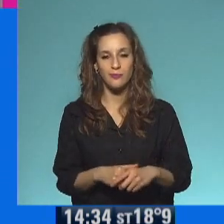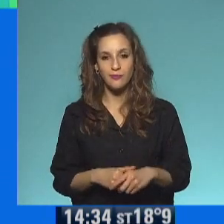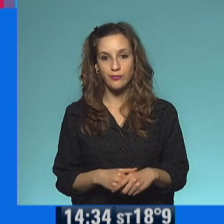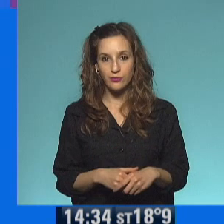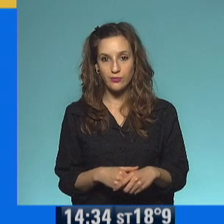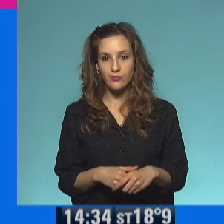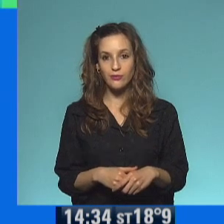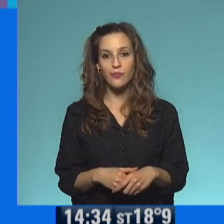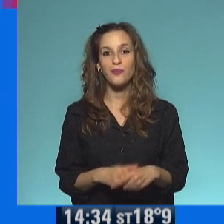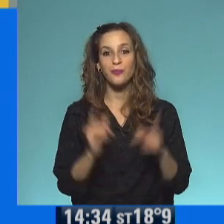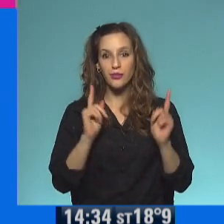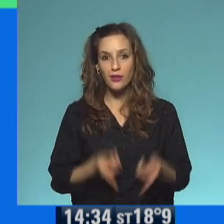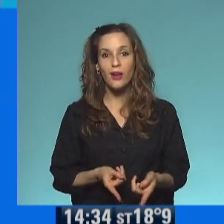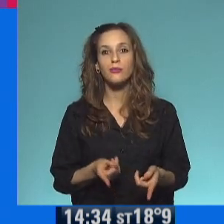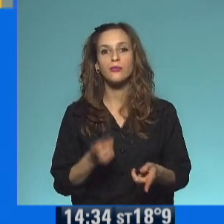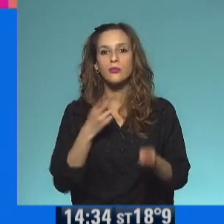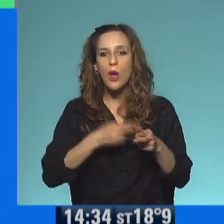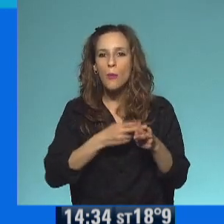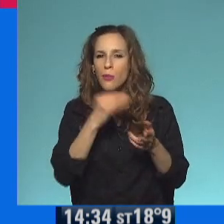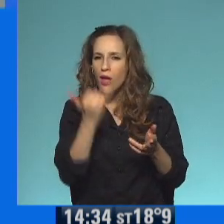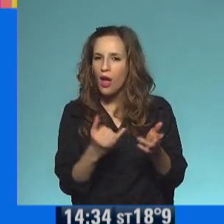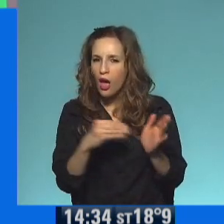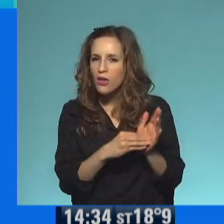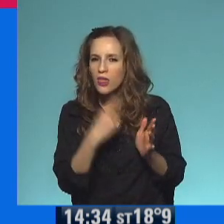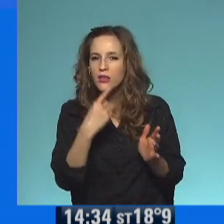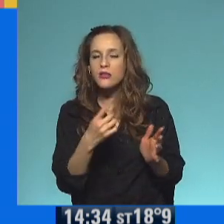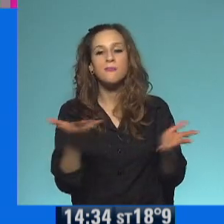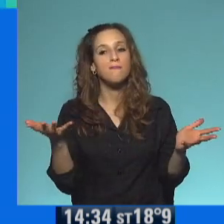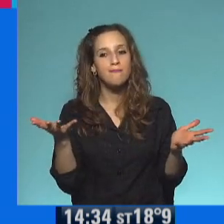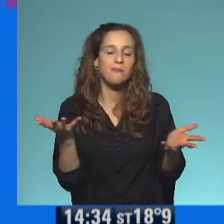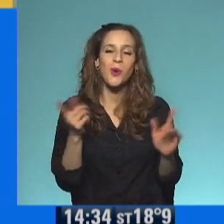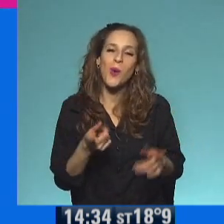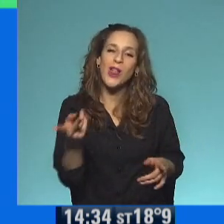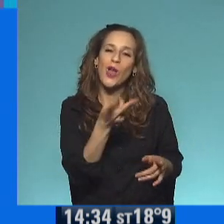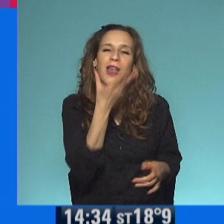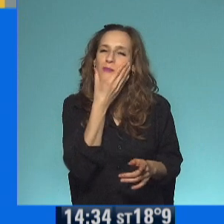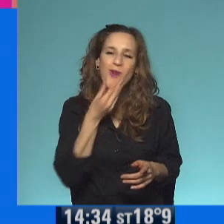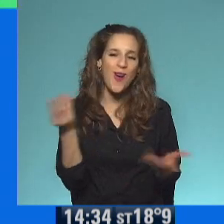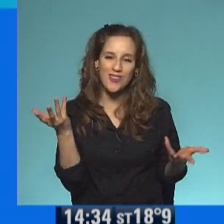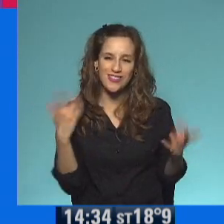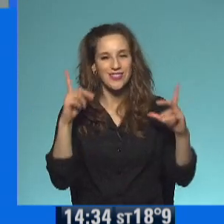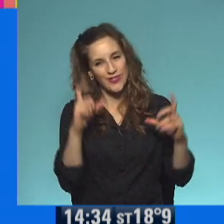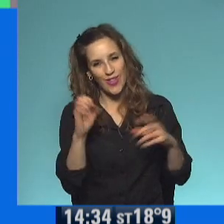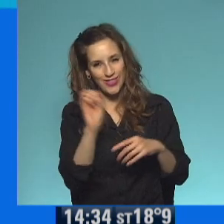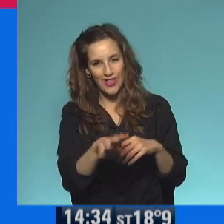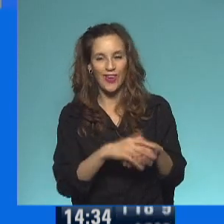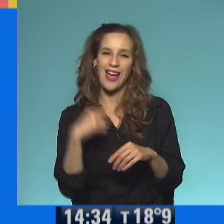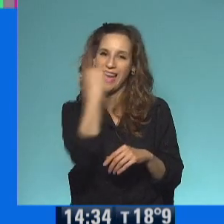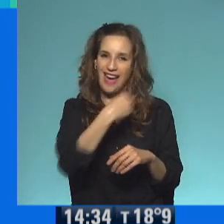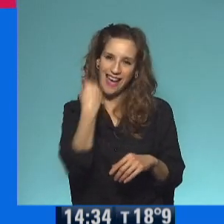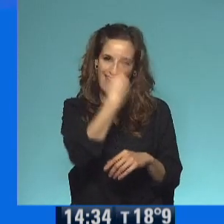También, qué libertad. ¿Dónde tenemos el nombre? Bueno, hermosos ahí haciendo morisquetas como Emiliano.